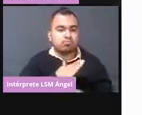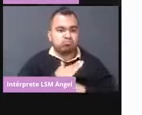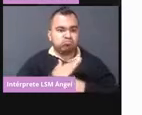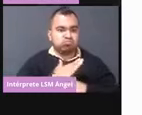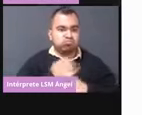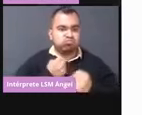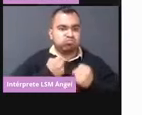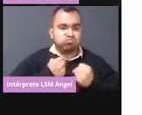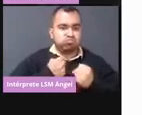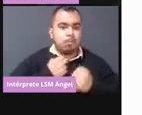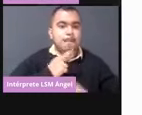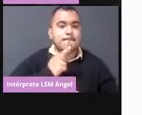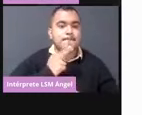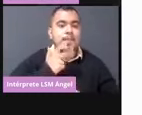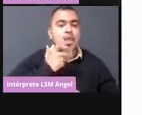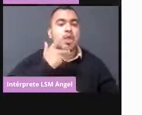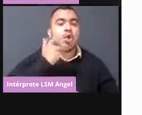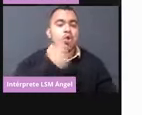La próxima.